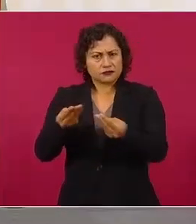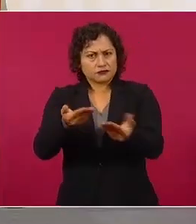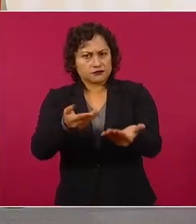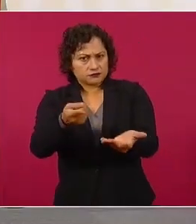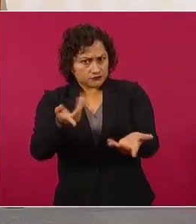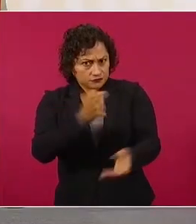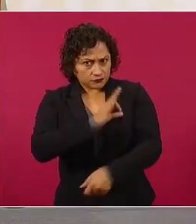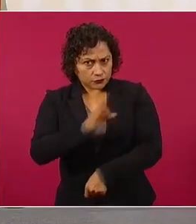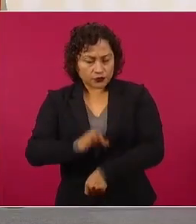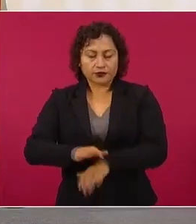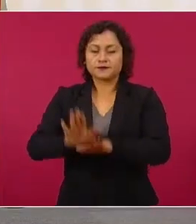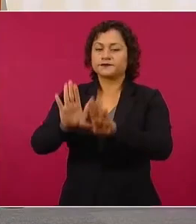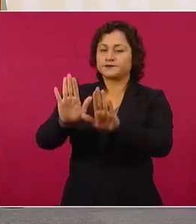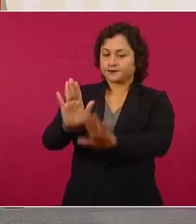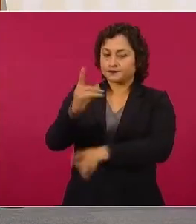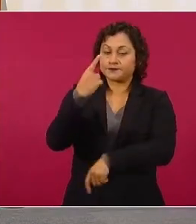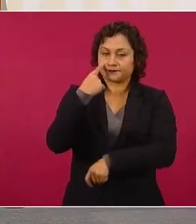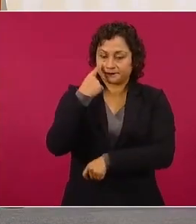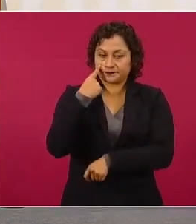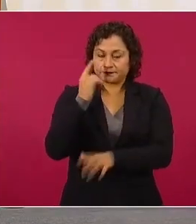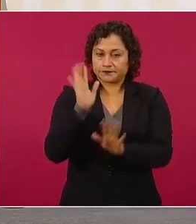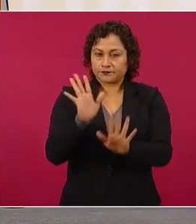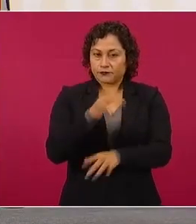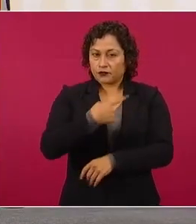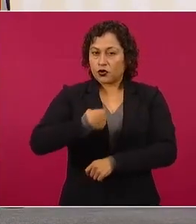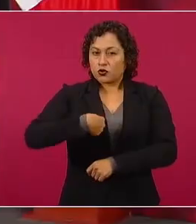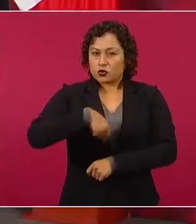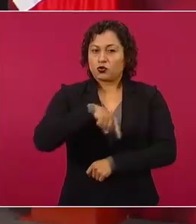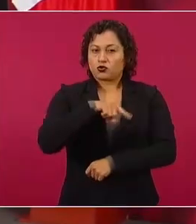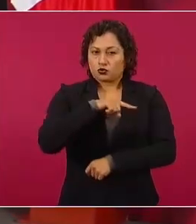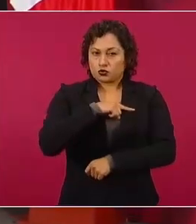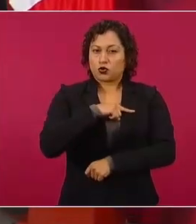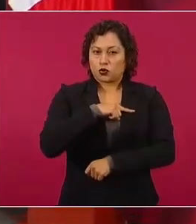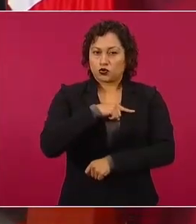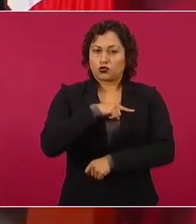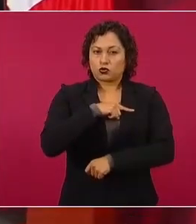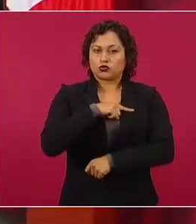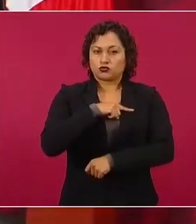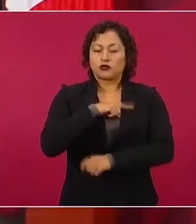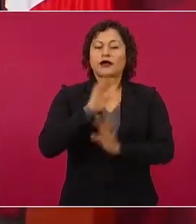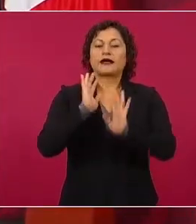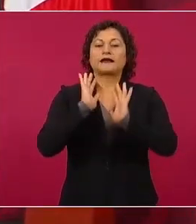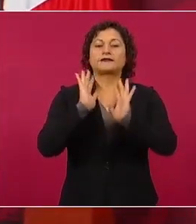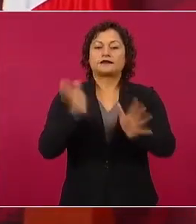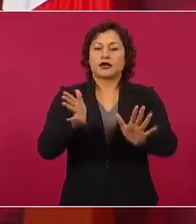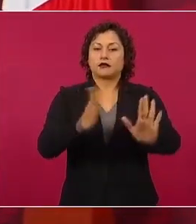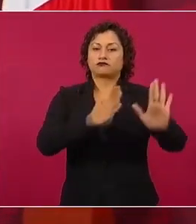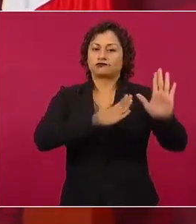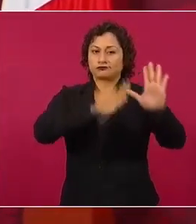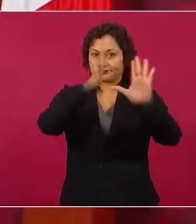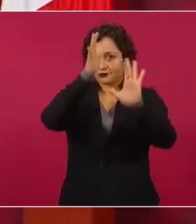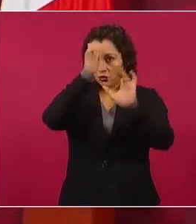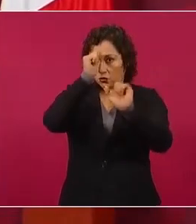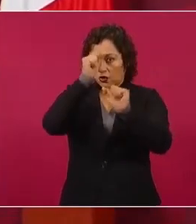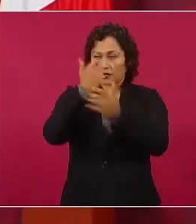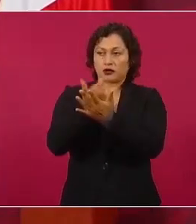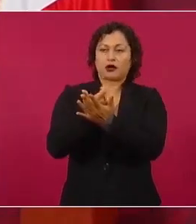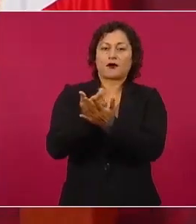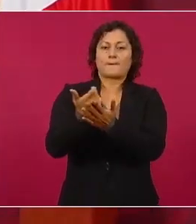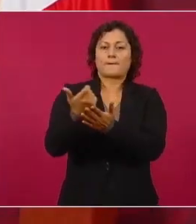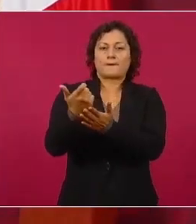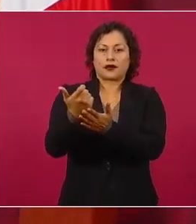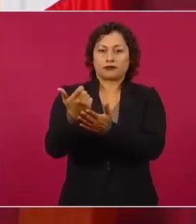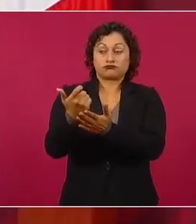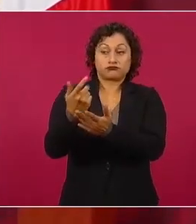de todas maneras, a mantener como política el que no bajen los sueldos de los altos